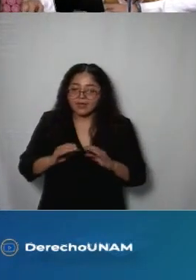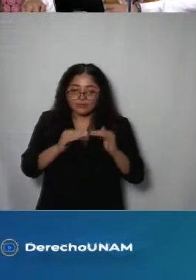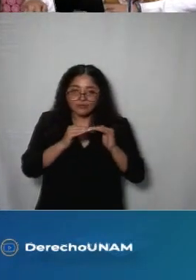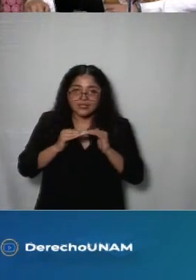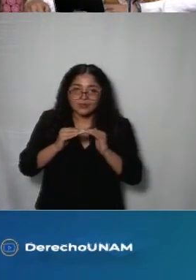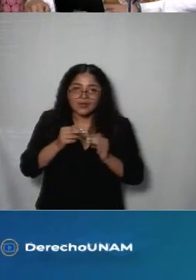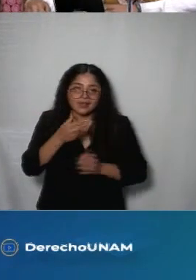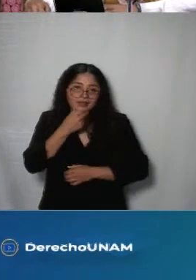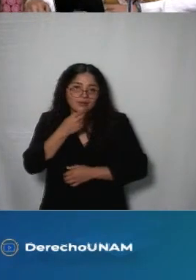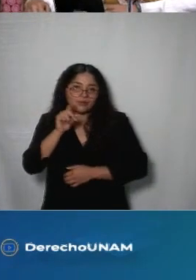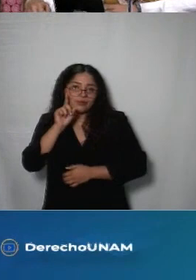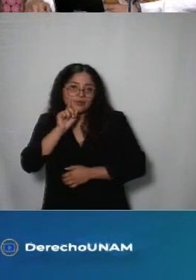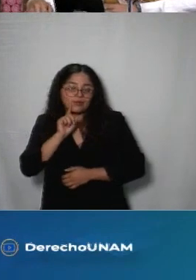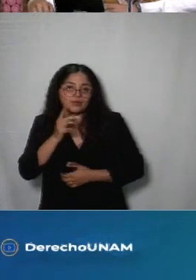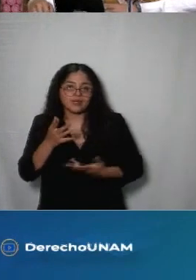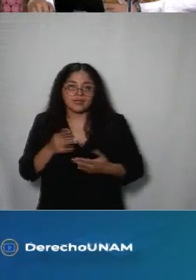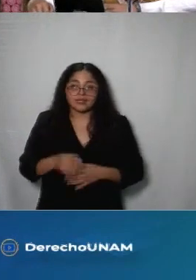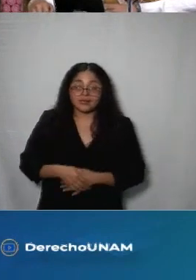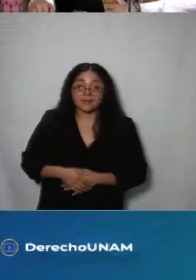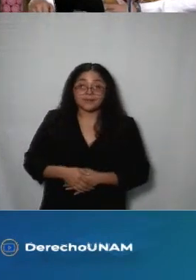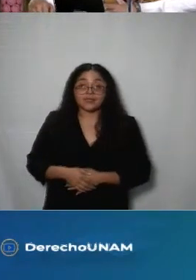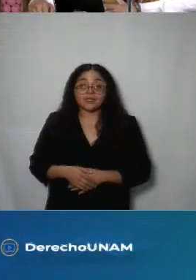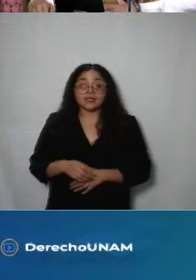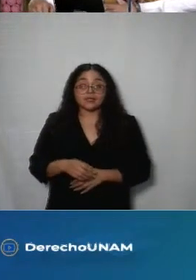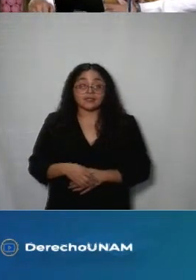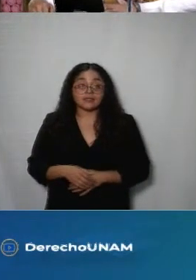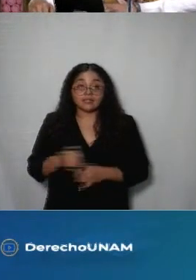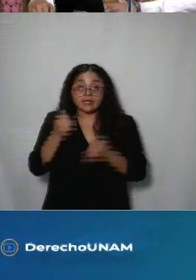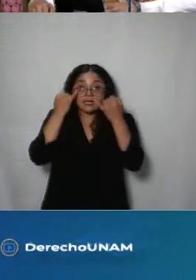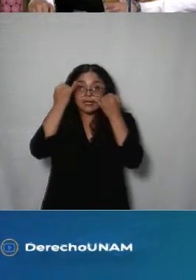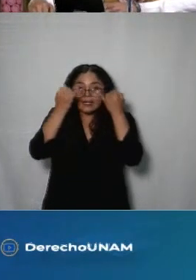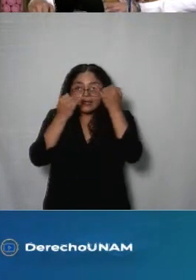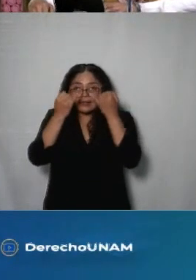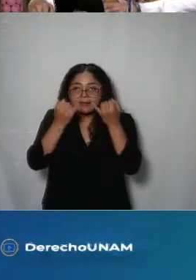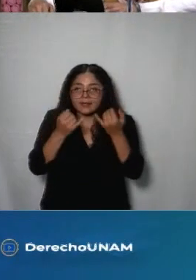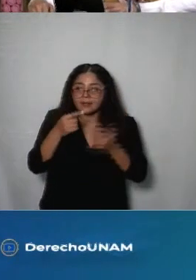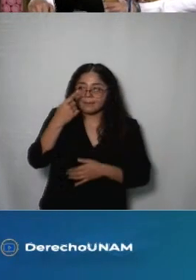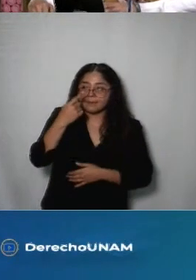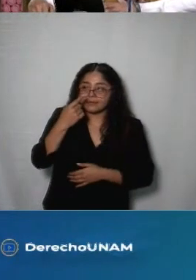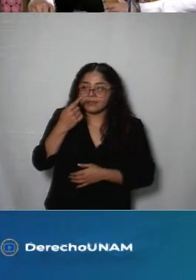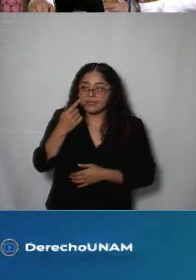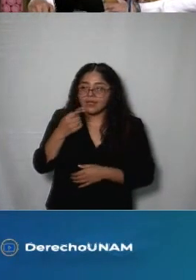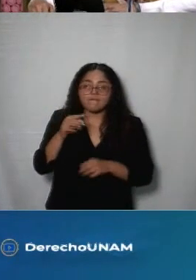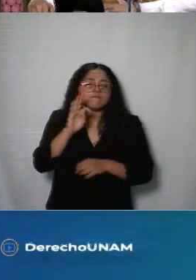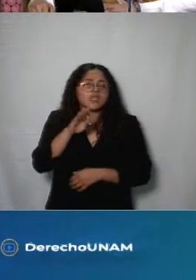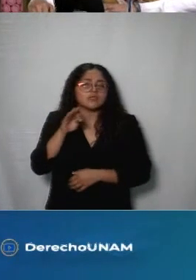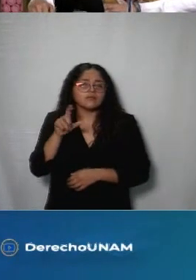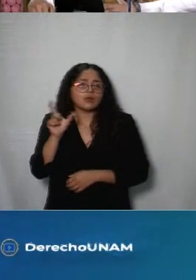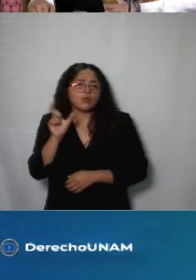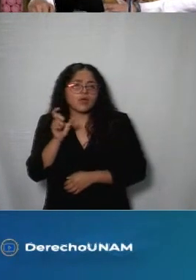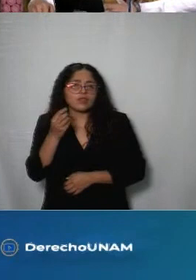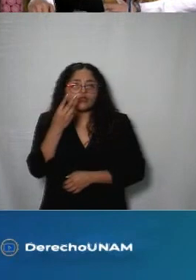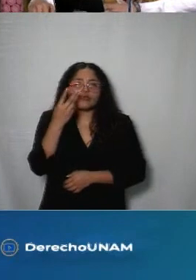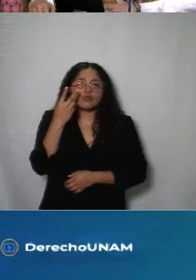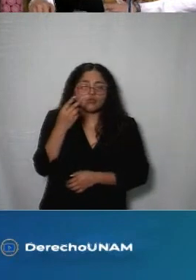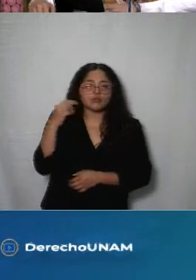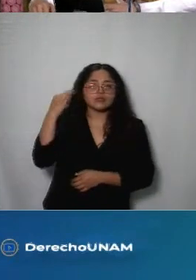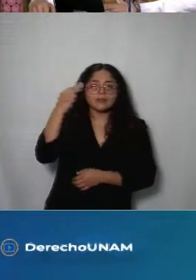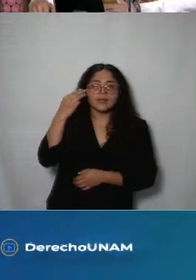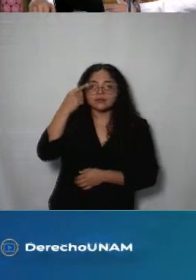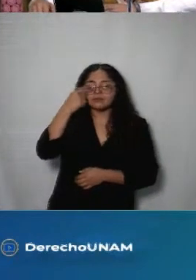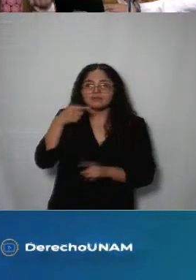de género es el ideatón que vamos a tener el próximo 2 de marzo